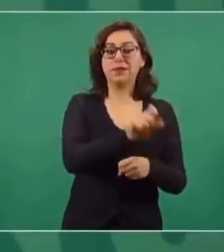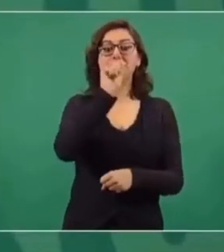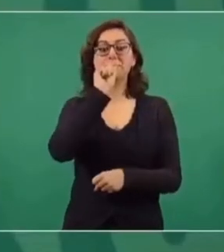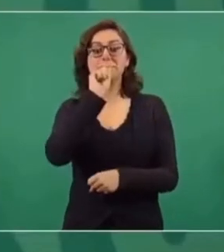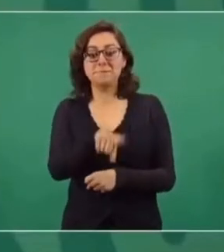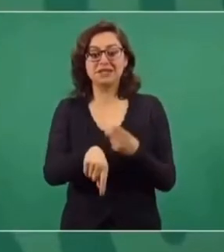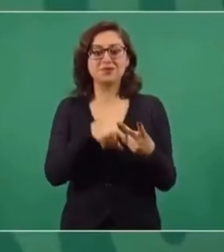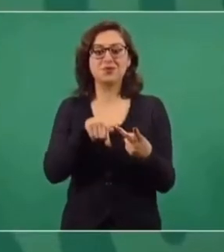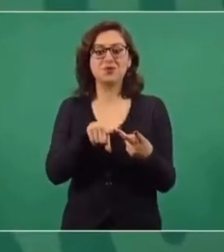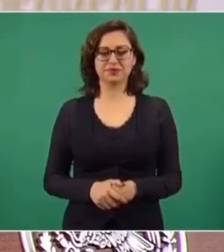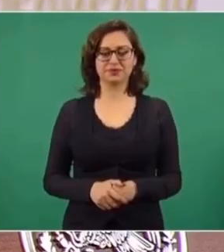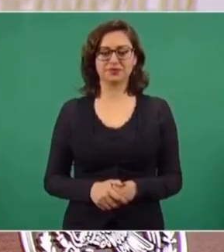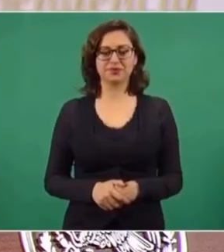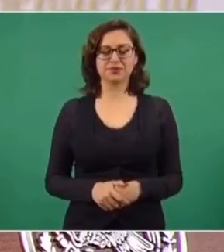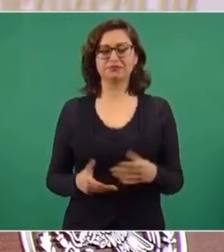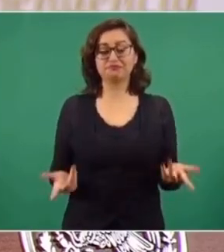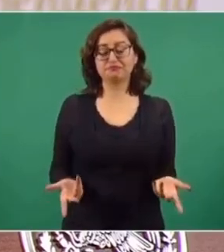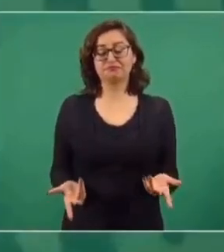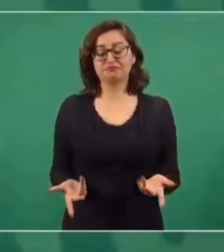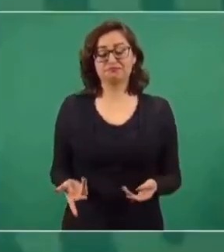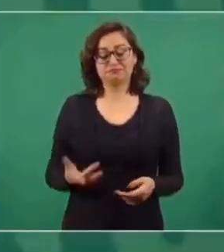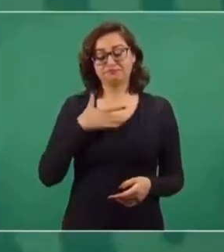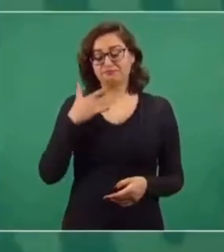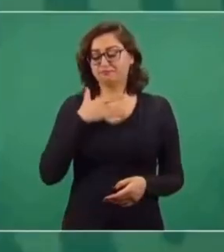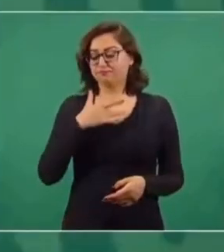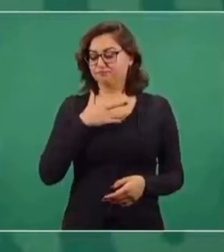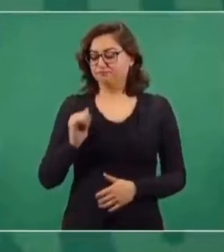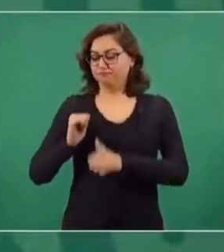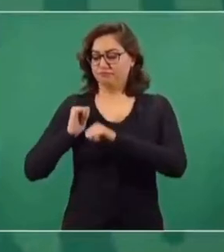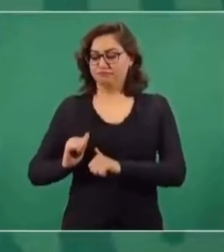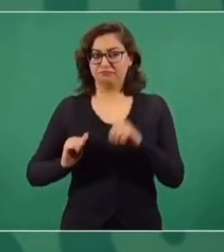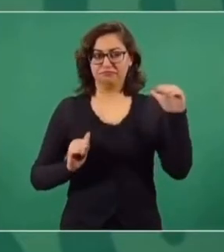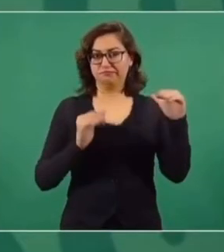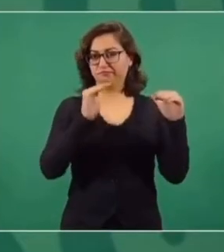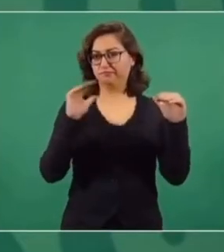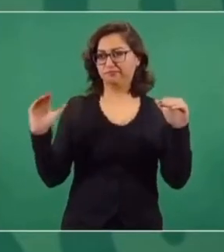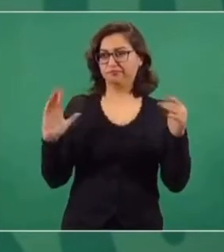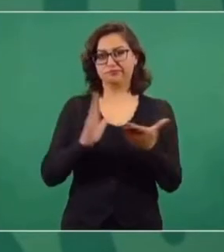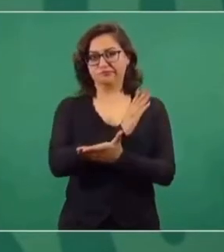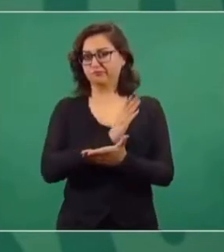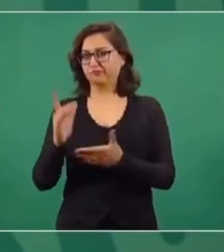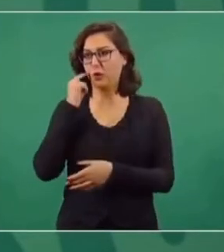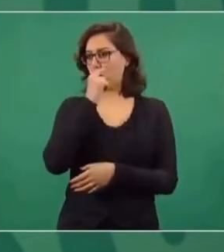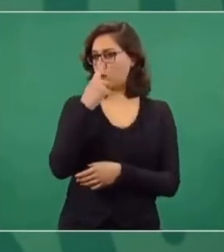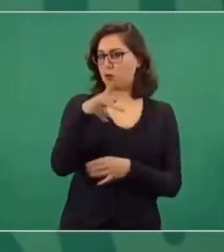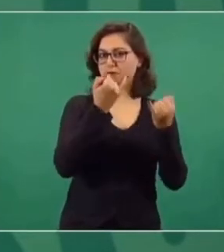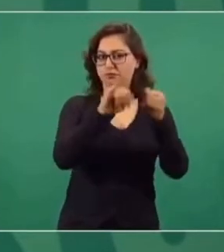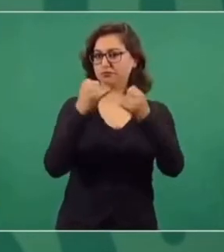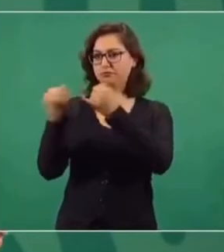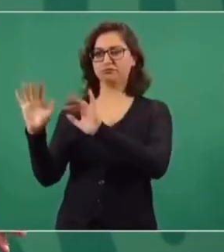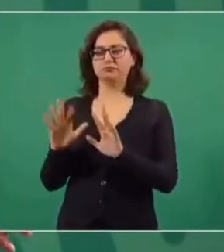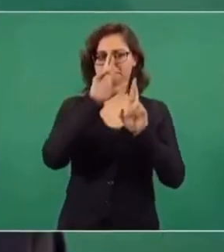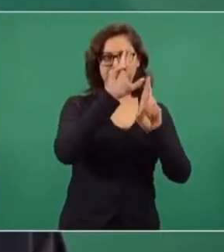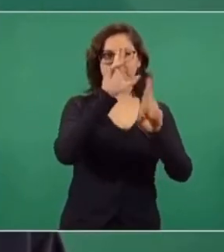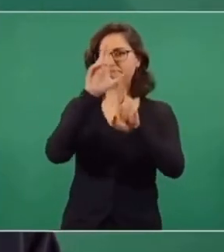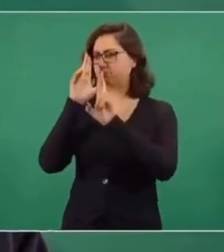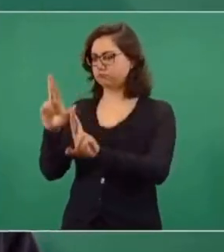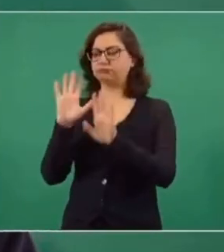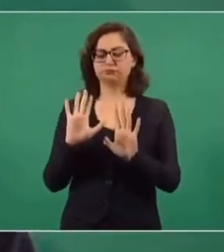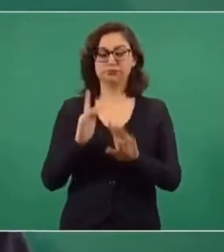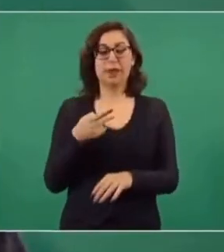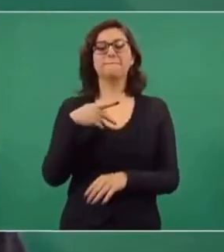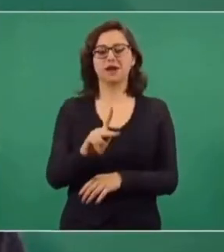ampara a las empresas eléctricas. Yo soy muy respetuoso de la división y el equilibrio entre los poderes, la autonomía, la independencia de los poderes, pero sí hace falta